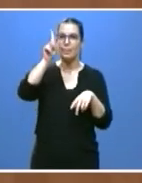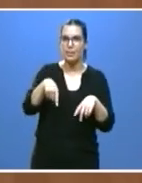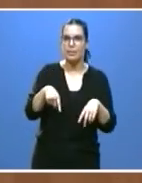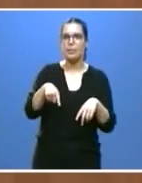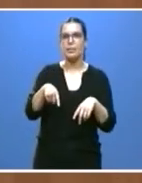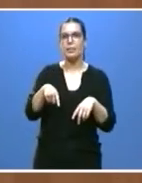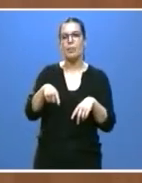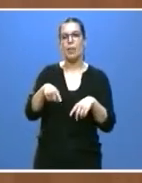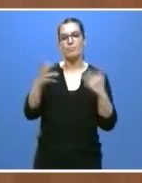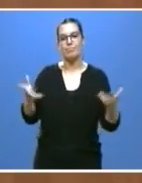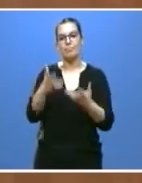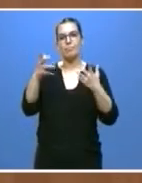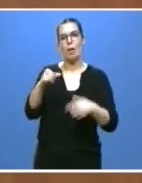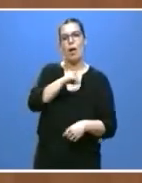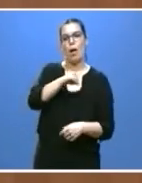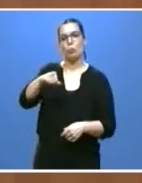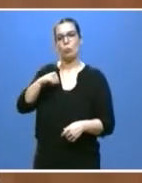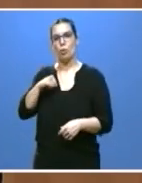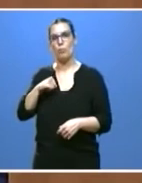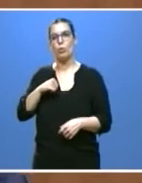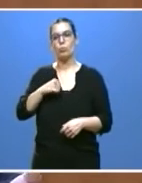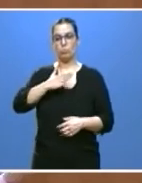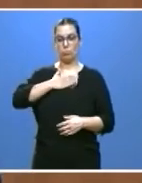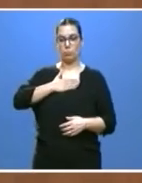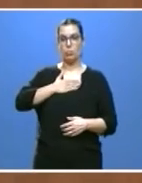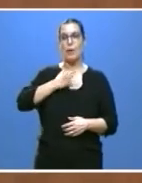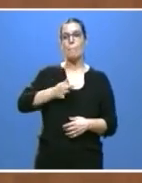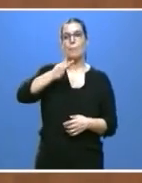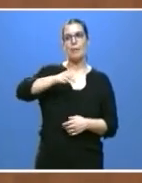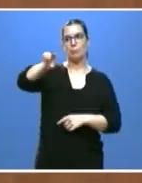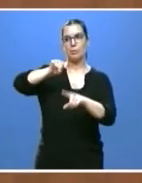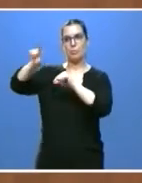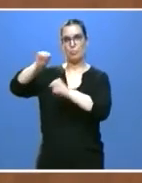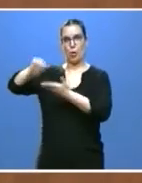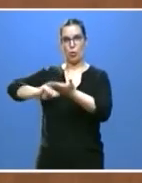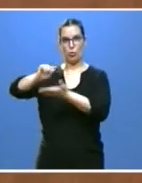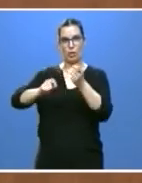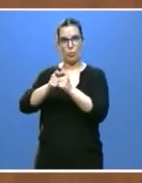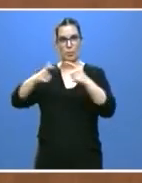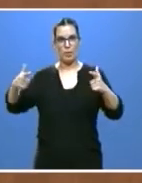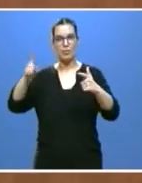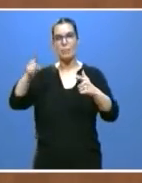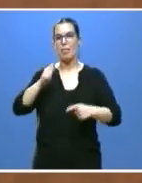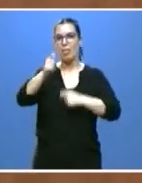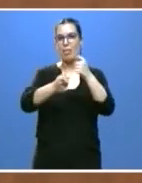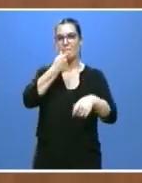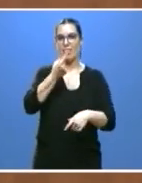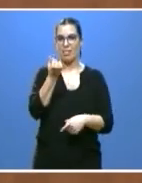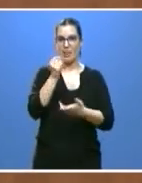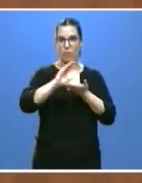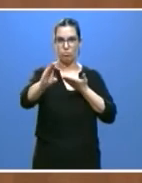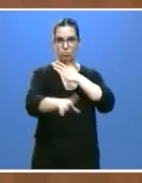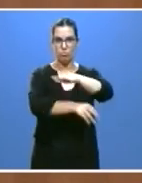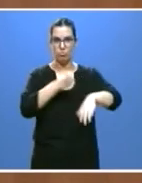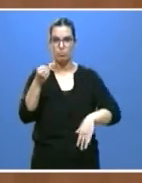autoempleo, por un lado, y la contratación, por otro, facilitando la liquidez y la financiación como mejor fórmula